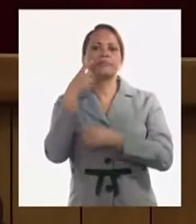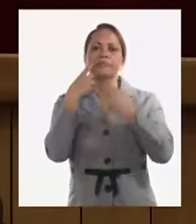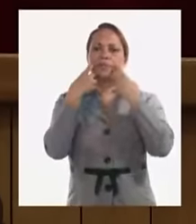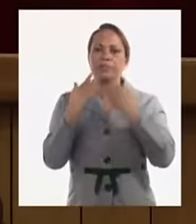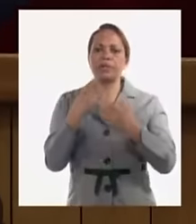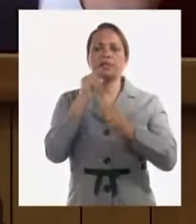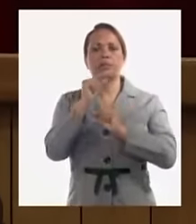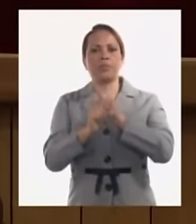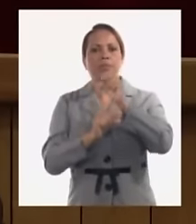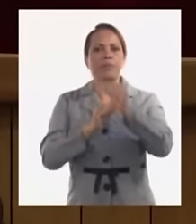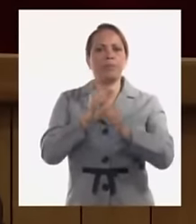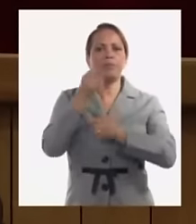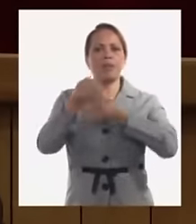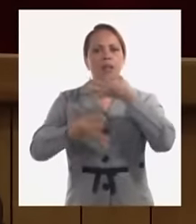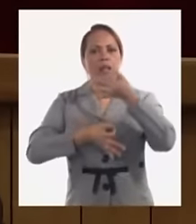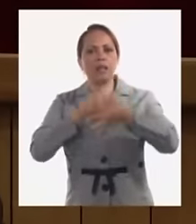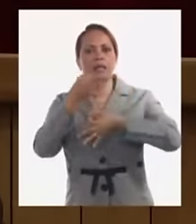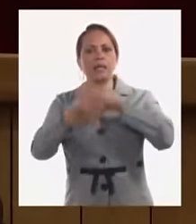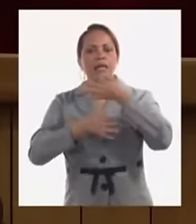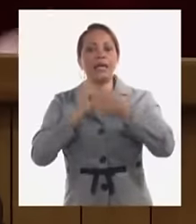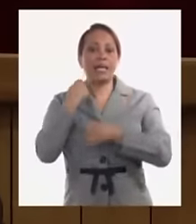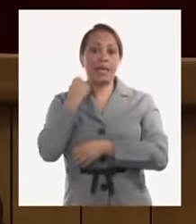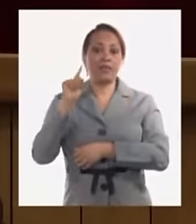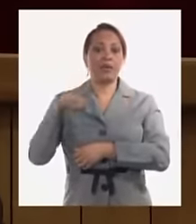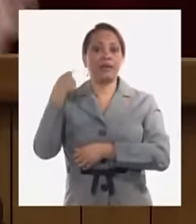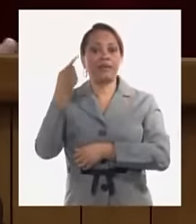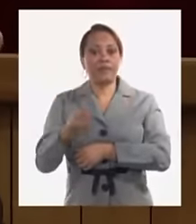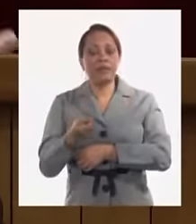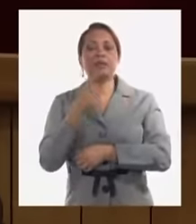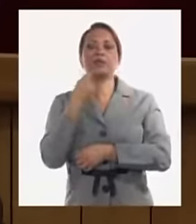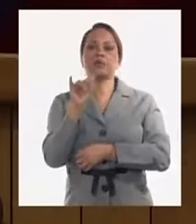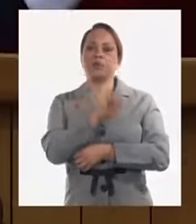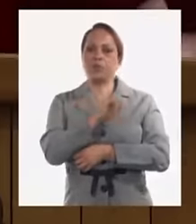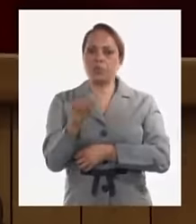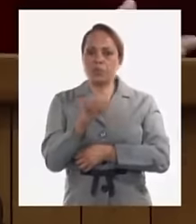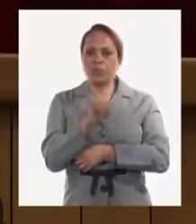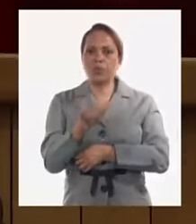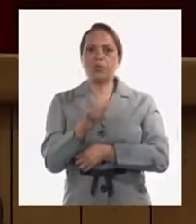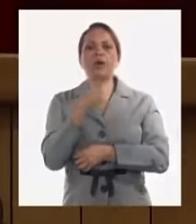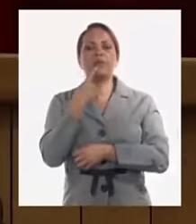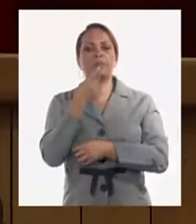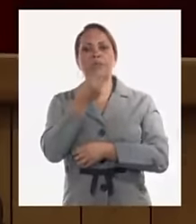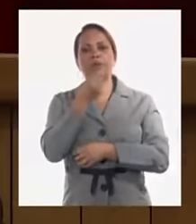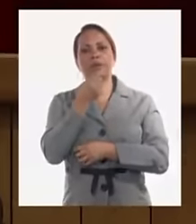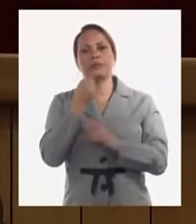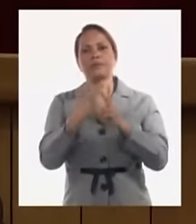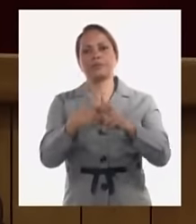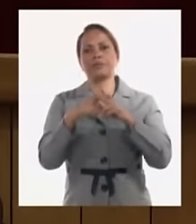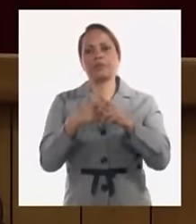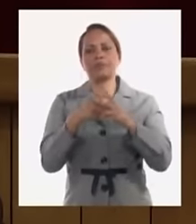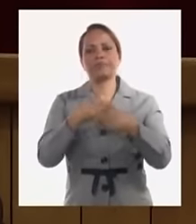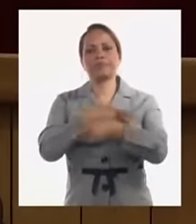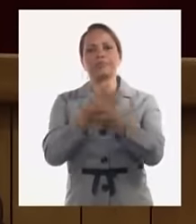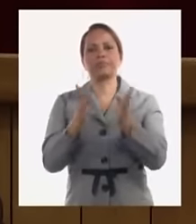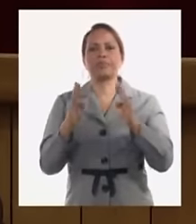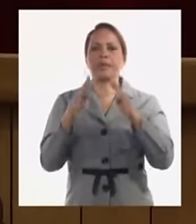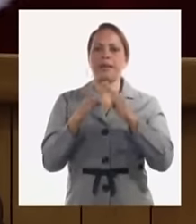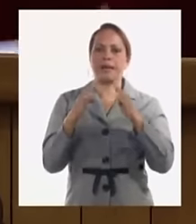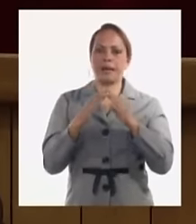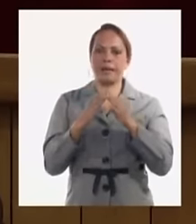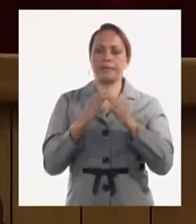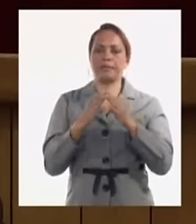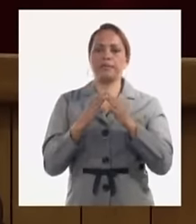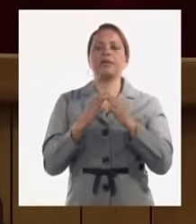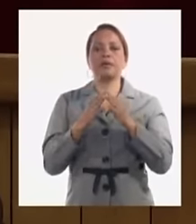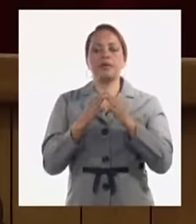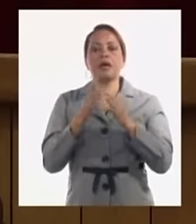hemos ido trabajando y la implementaremos el año que viene que nos permita llegar a resolver a más personas la situación de la vivienda